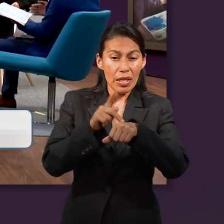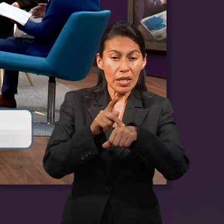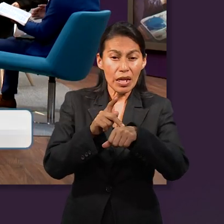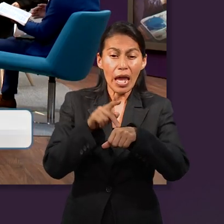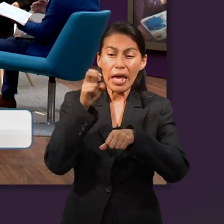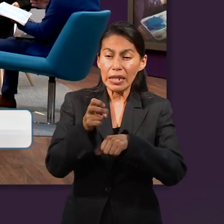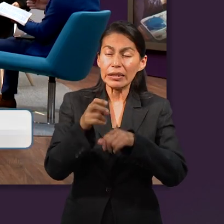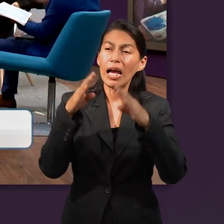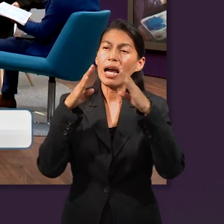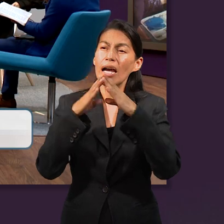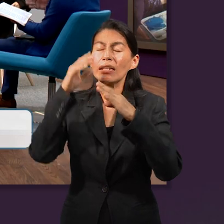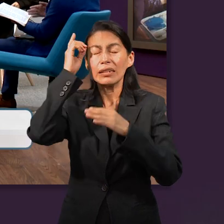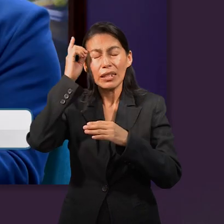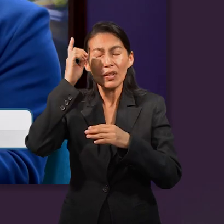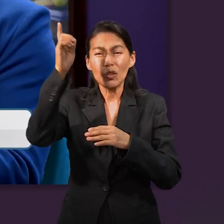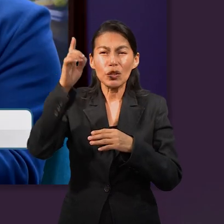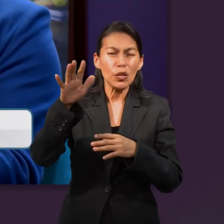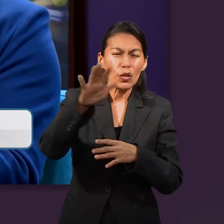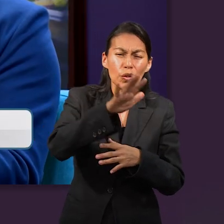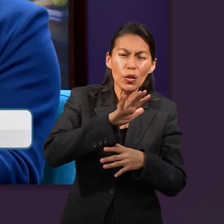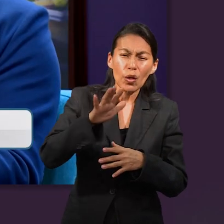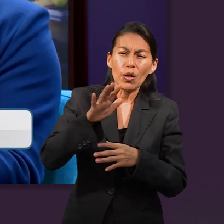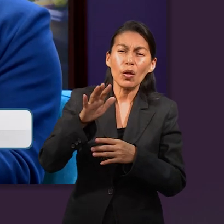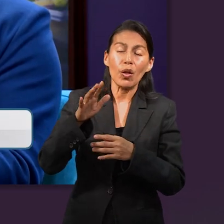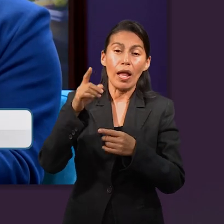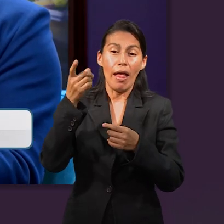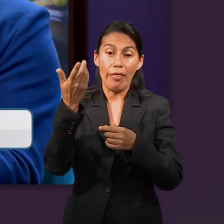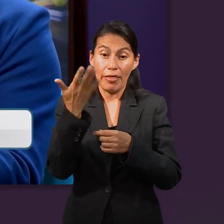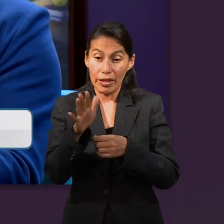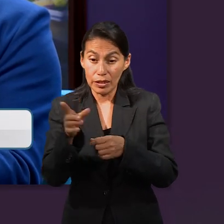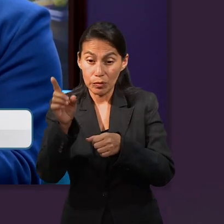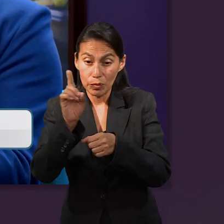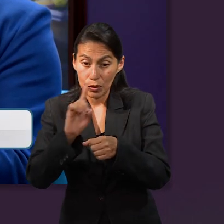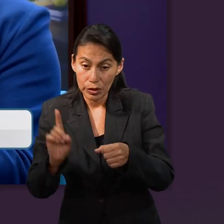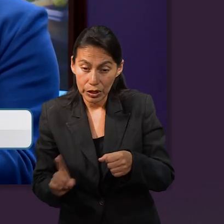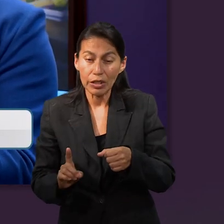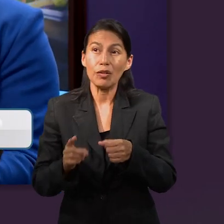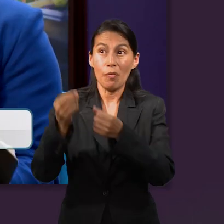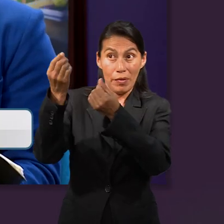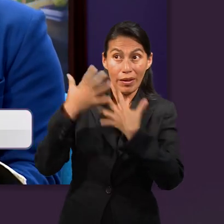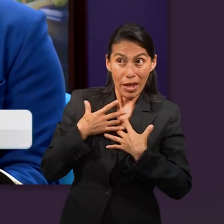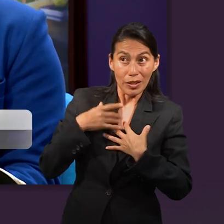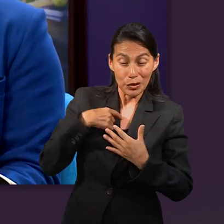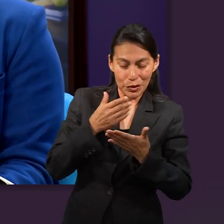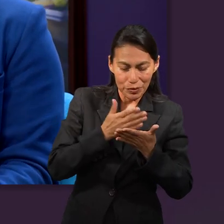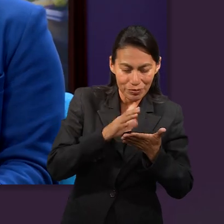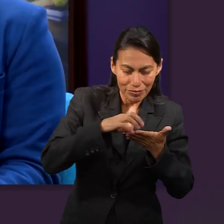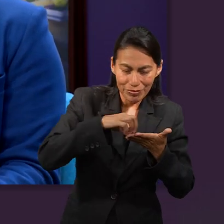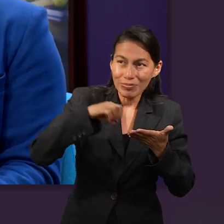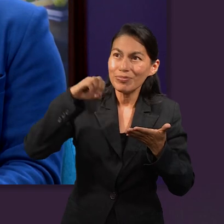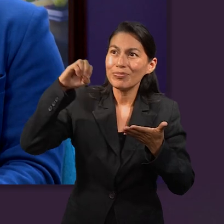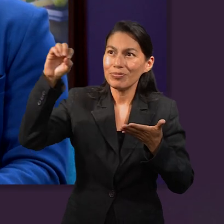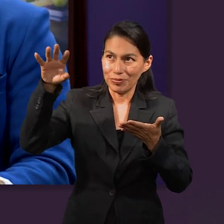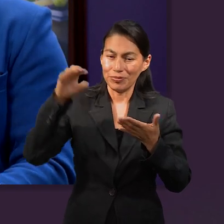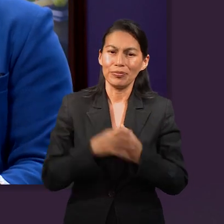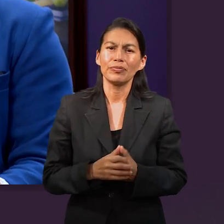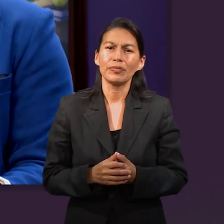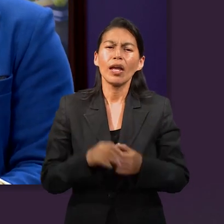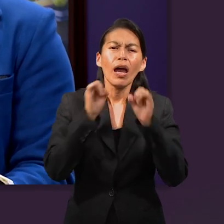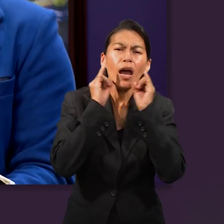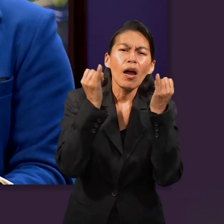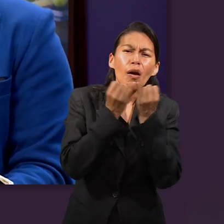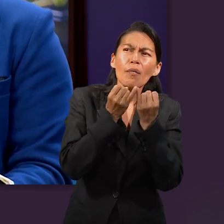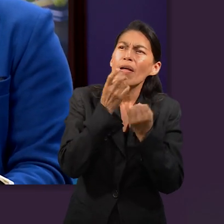puesto por señal será casa de Dios, y todo lo que me dé el diezmo apartaré para ti. Cuando